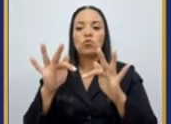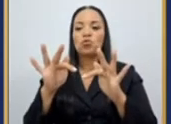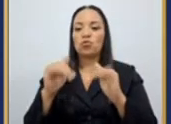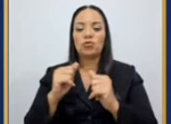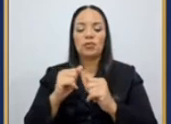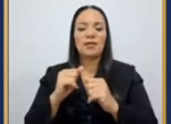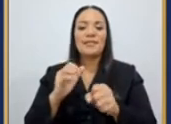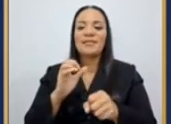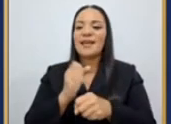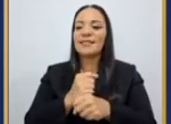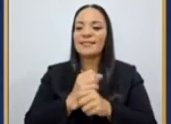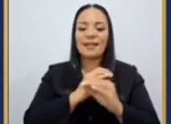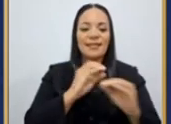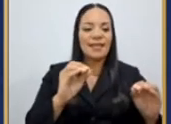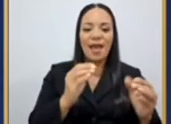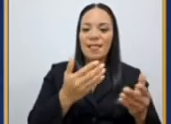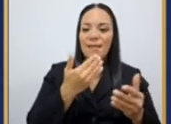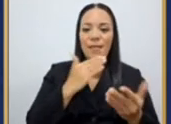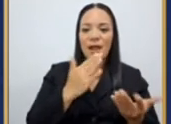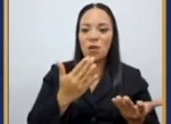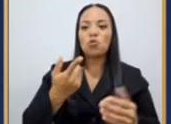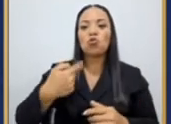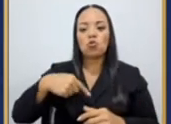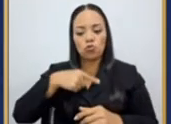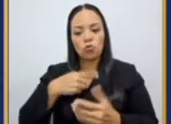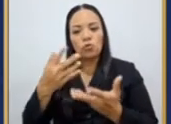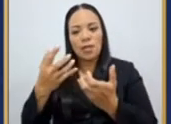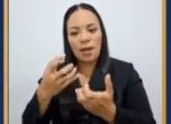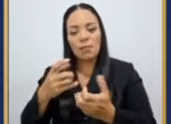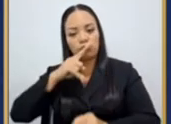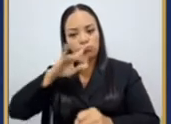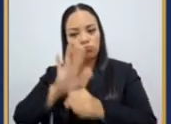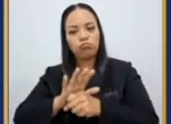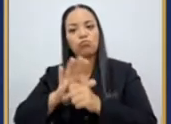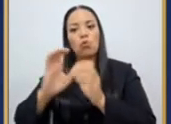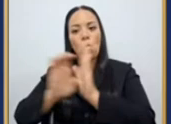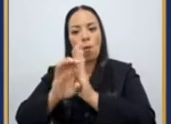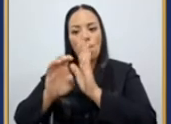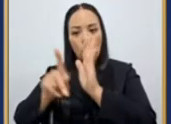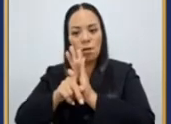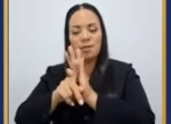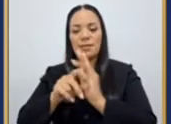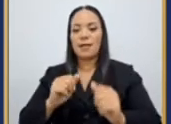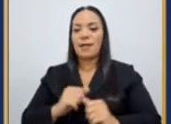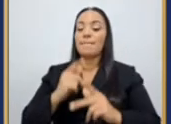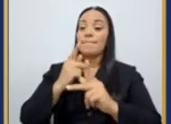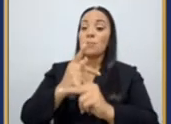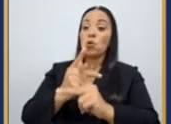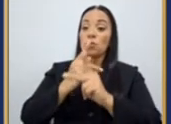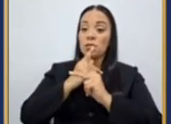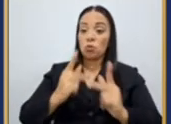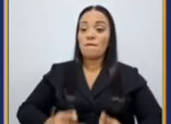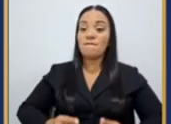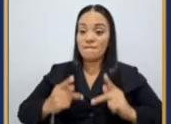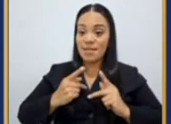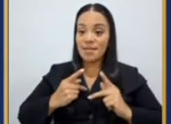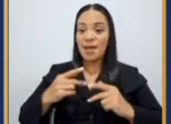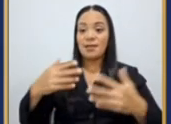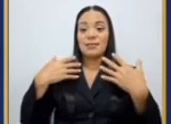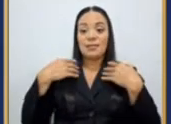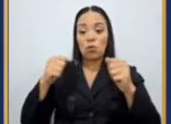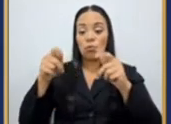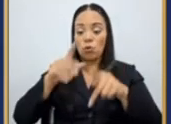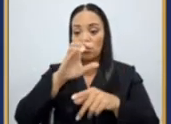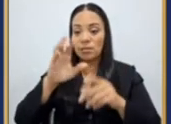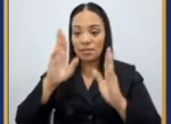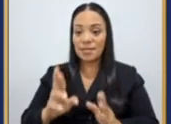que hacer cumplir la constitución política de que la protección de la vida y la salud de los costarricenses es una